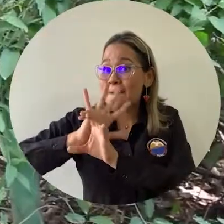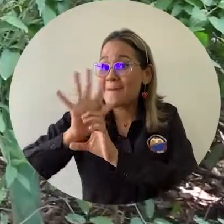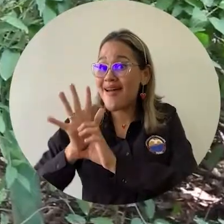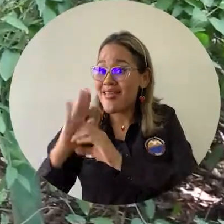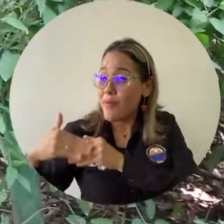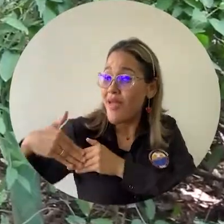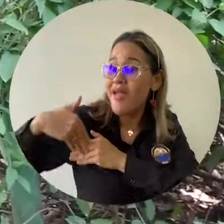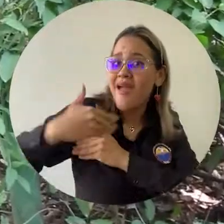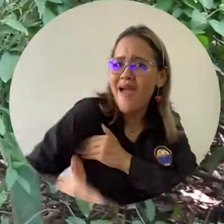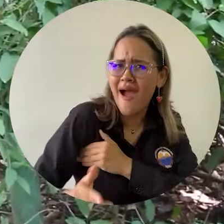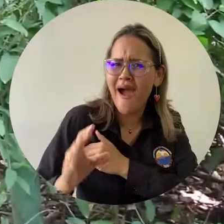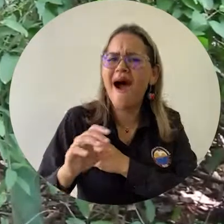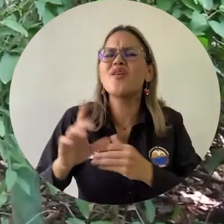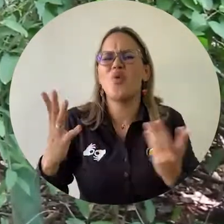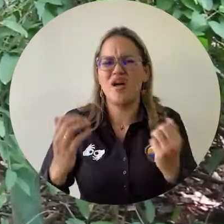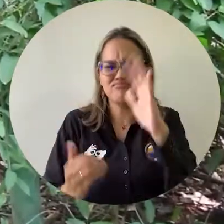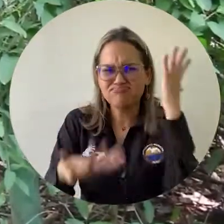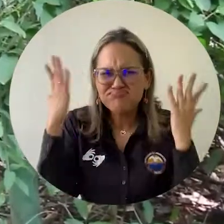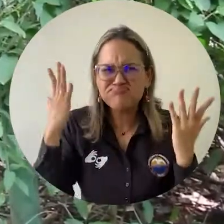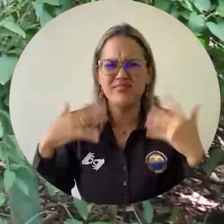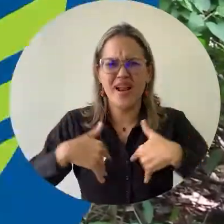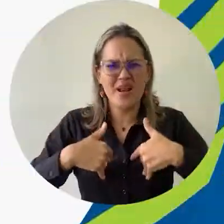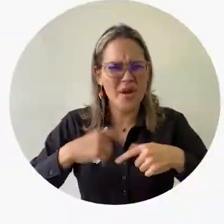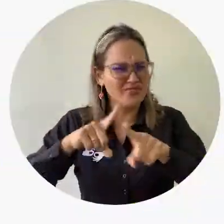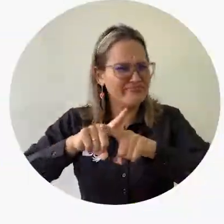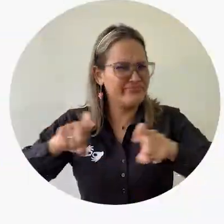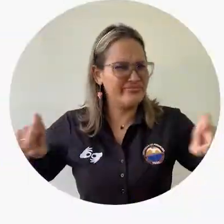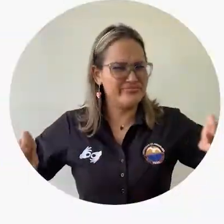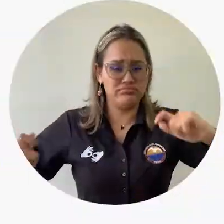dinámica de la fauna, del componente de la bifauna.